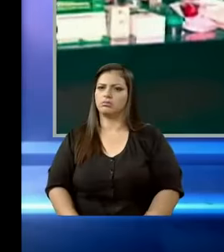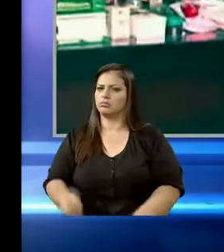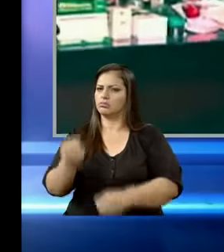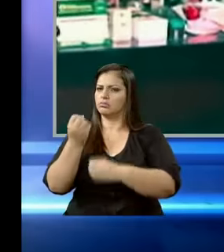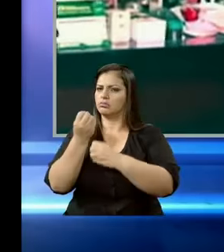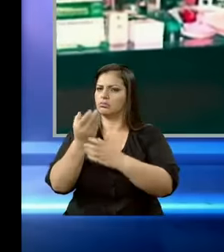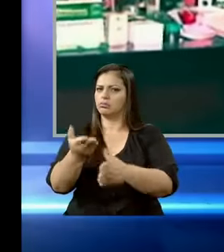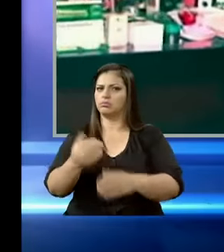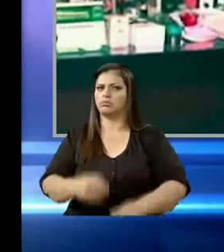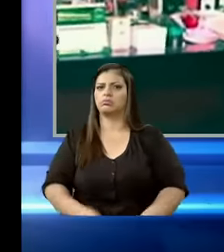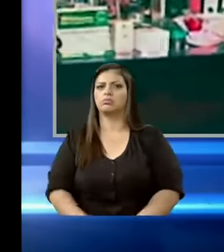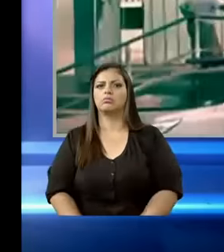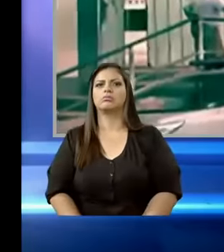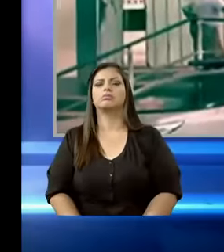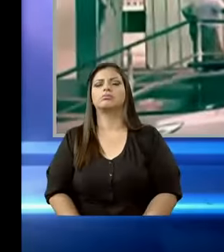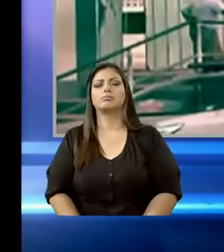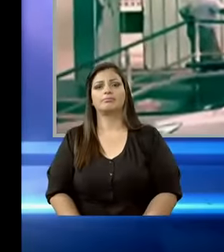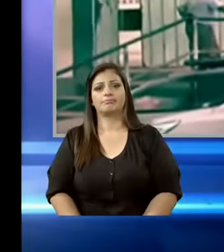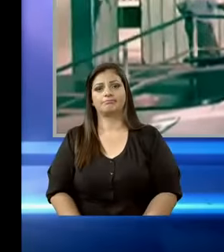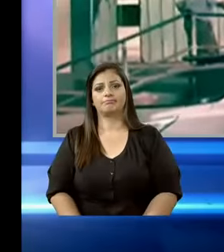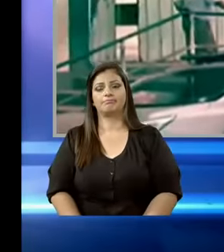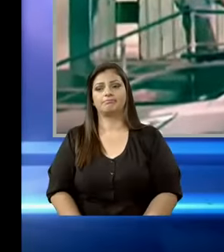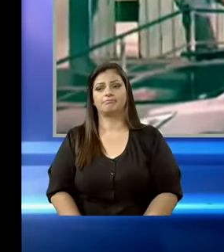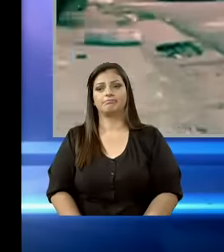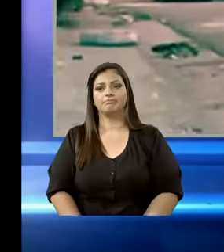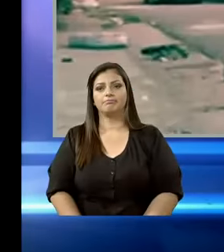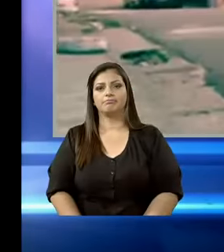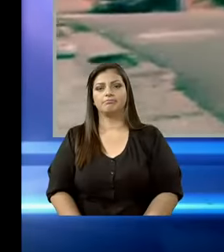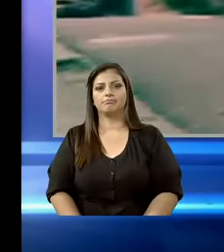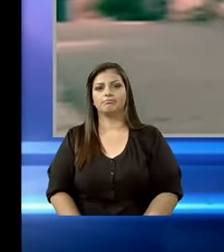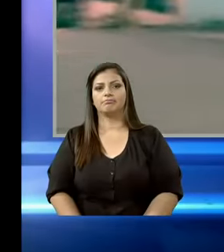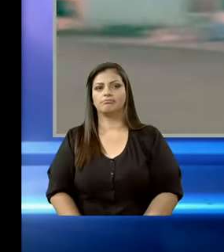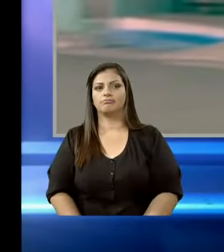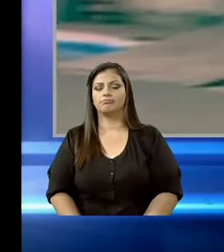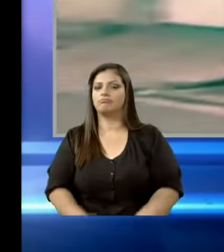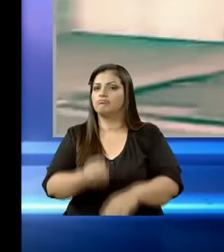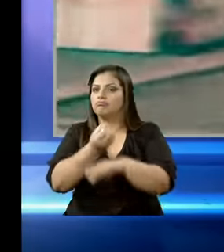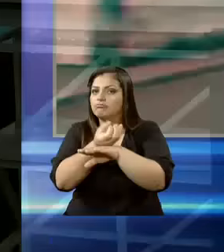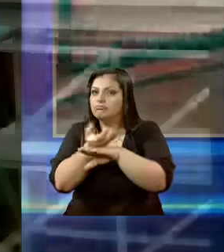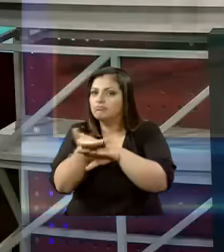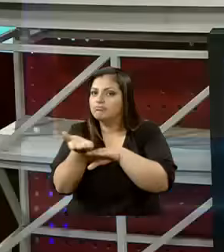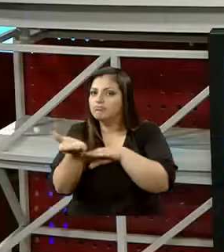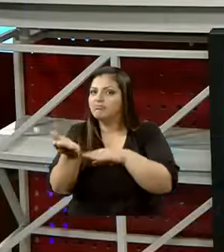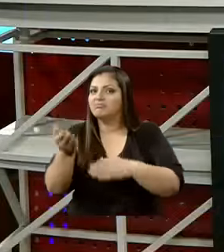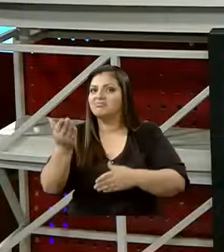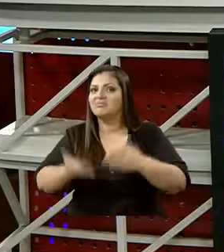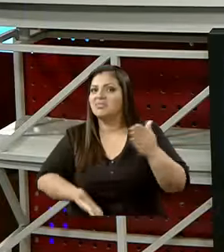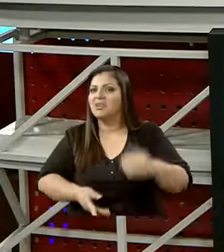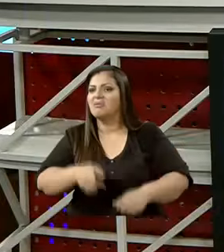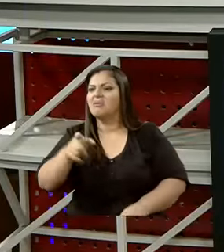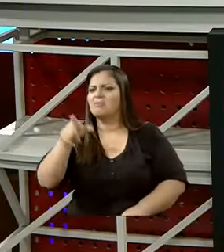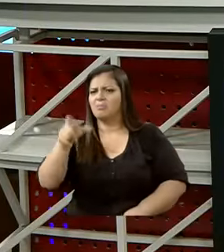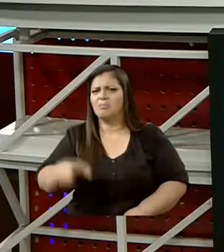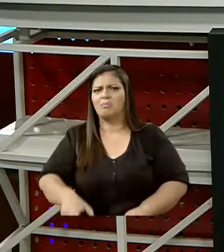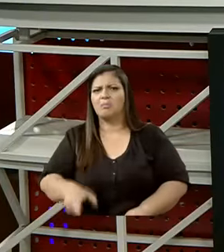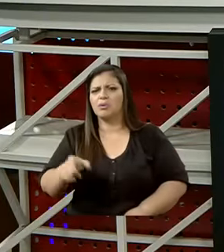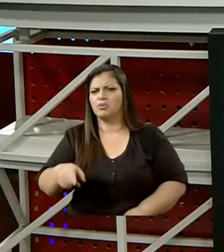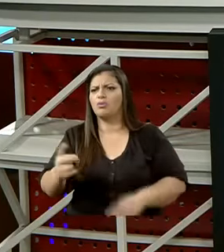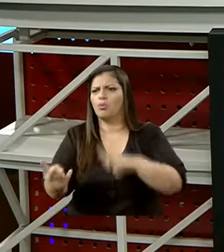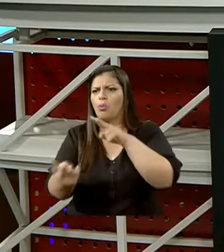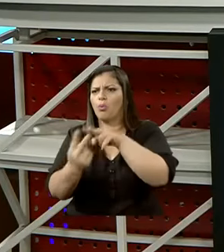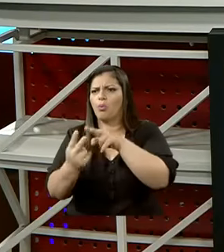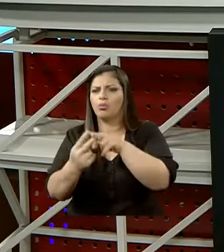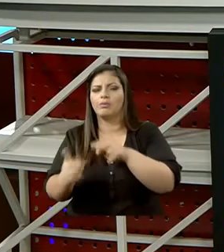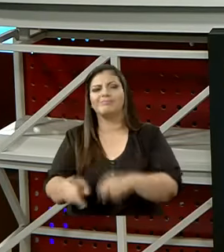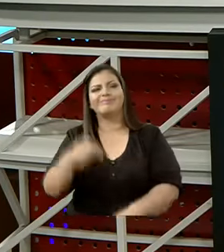Niches que dice, busquen por dentro. Porque puede haber algún datito por ahí que estén entregando. Porque yo he dicho siempre y nosotros hemos